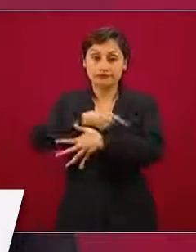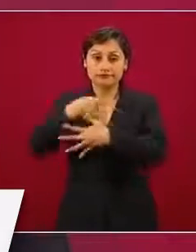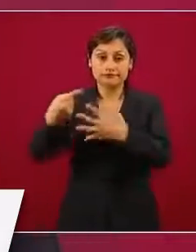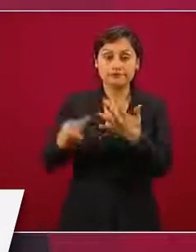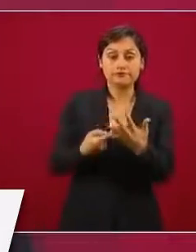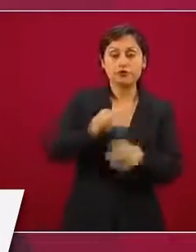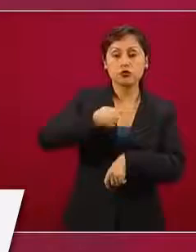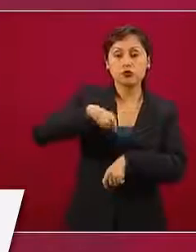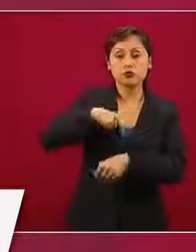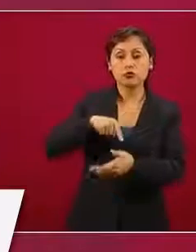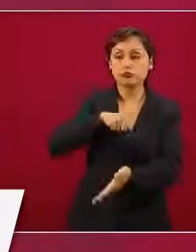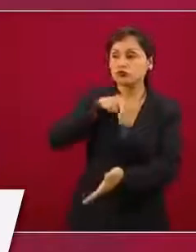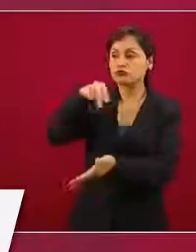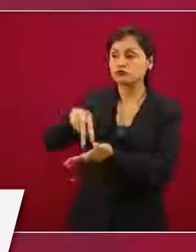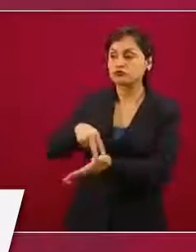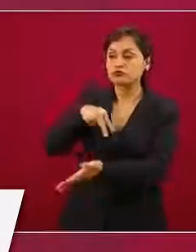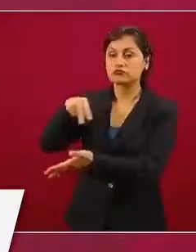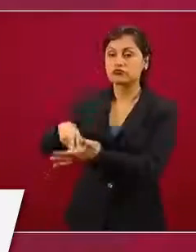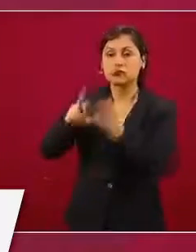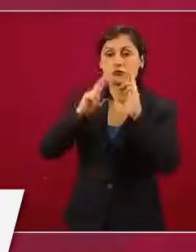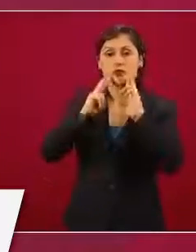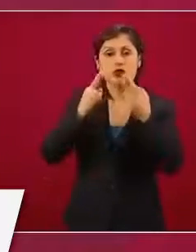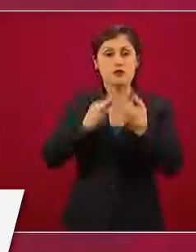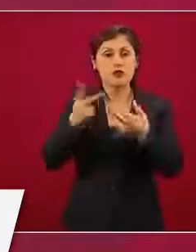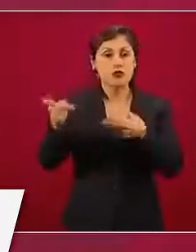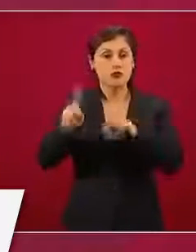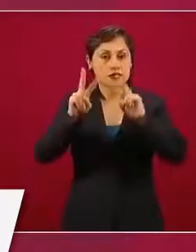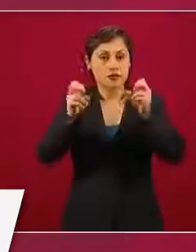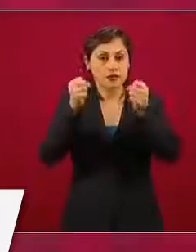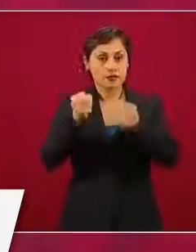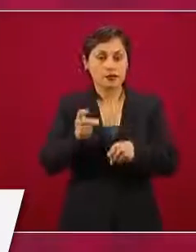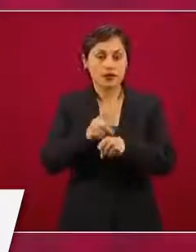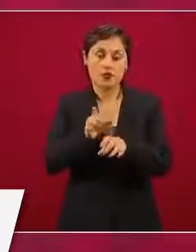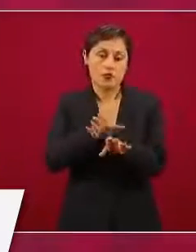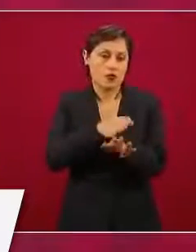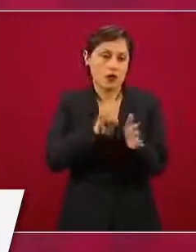reuniones de seguridad. En Quintana Roo